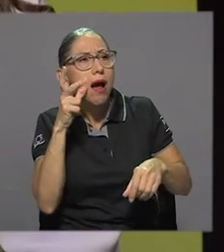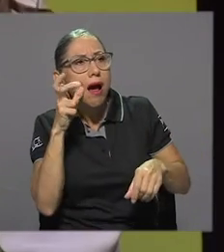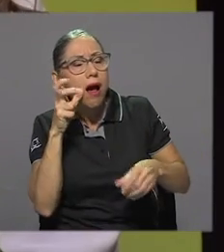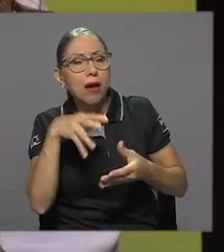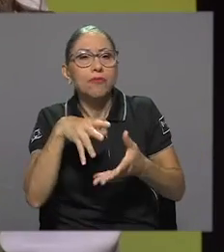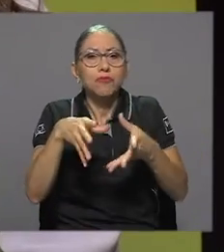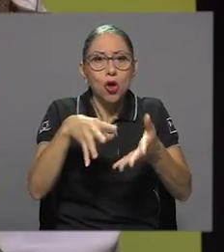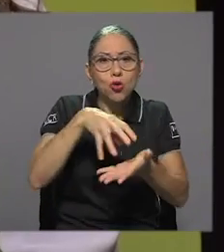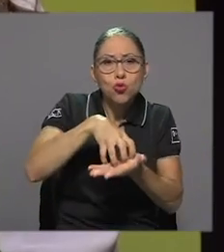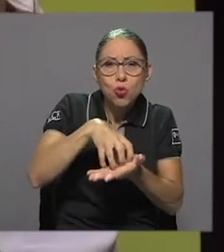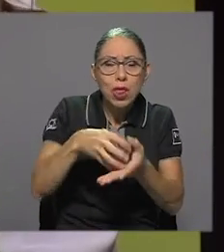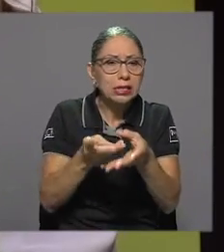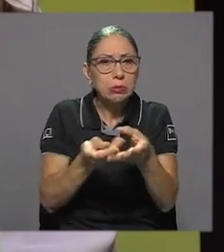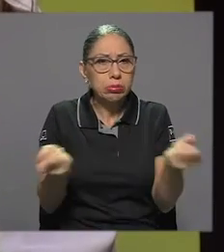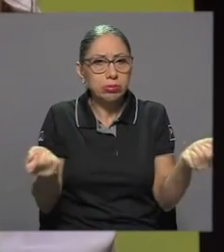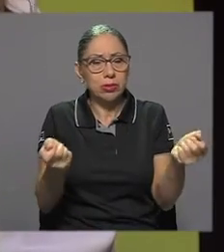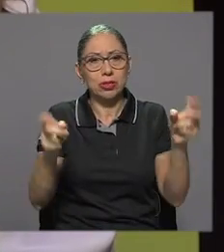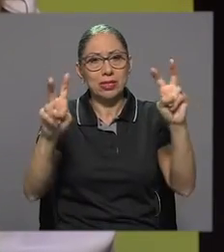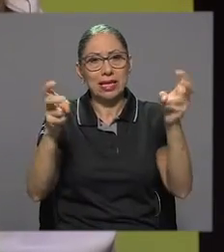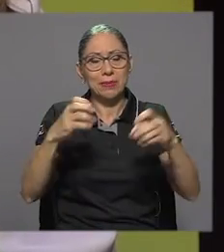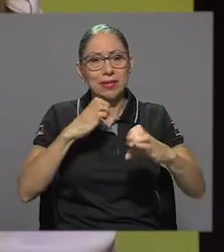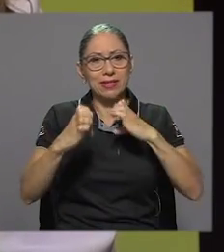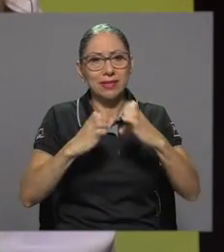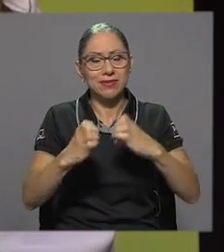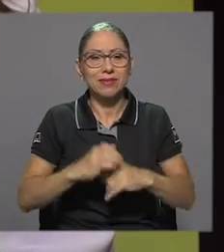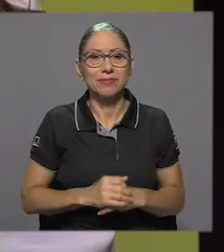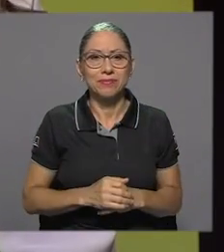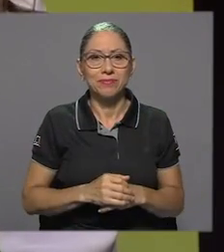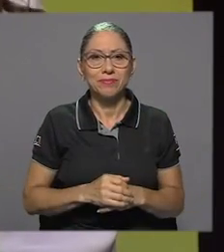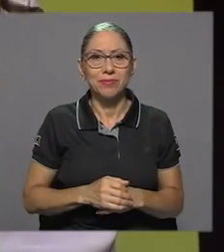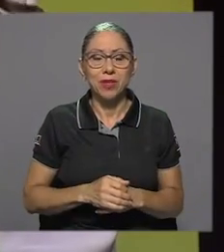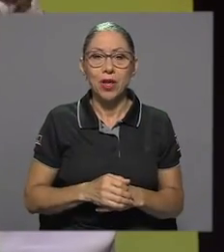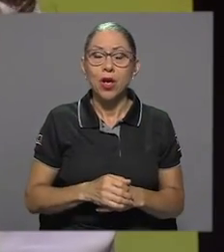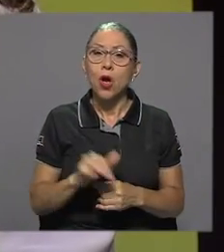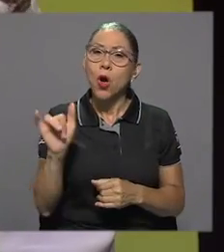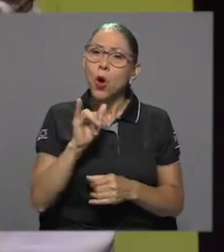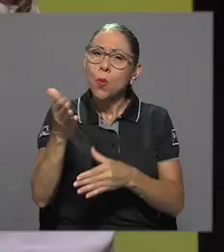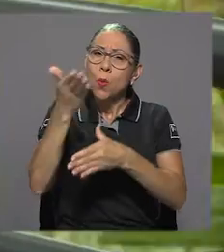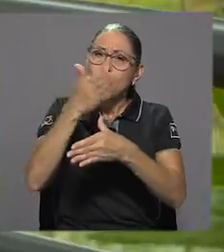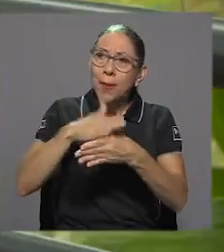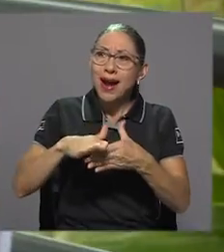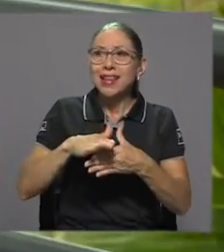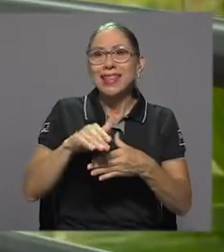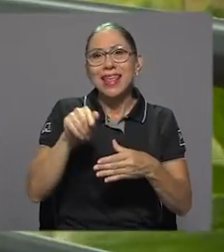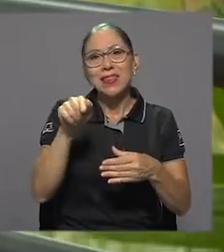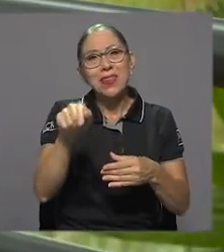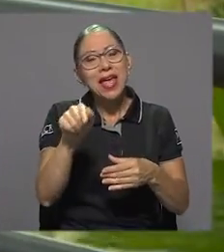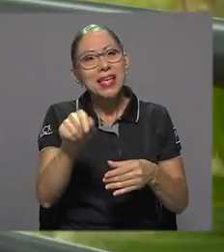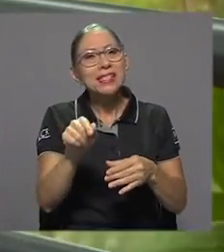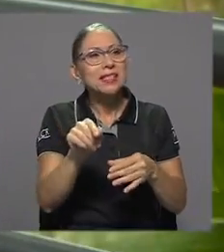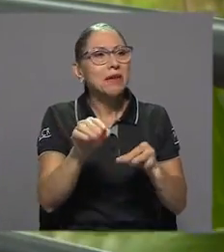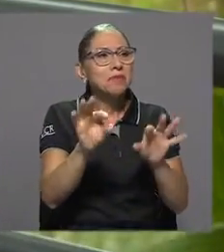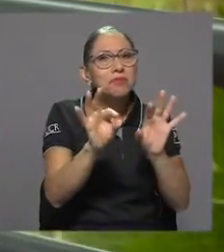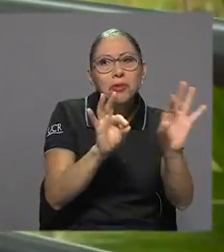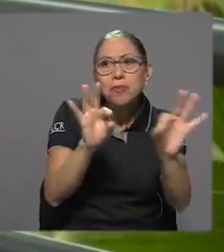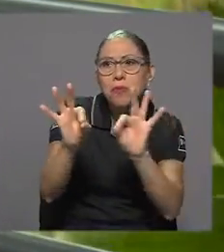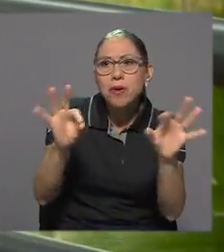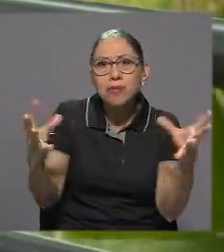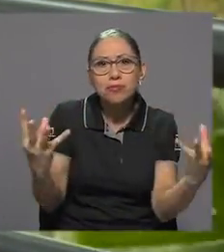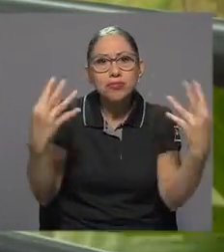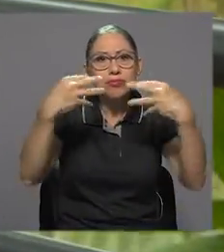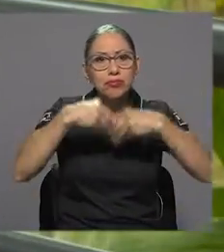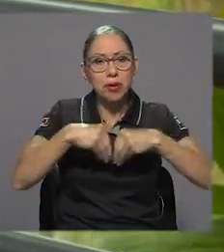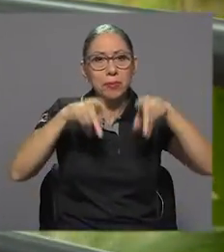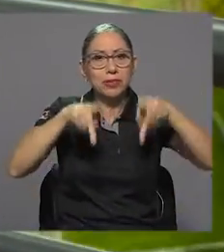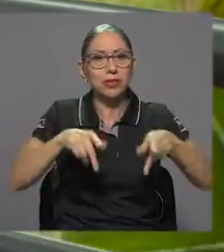los temas que vamos a abordar en estas entrevistas. Como parte de este reclutamiento, por decirlo de alguna manera, de personas con